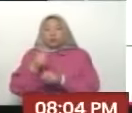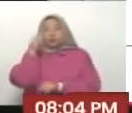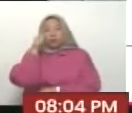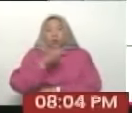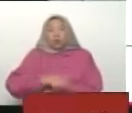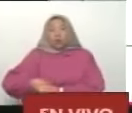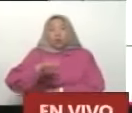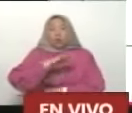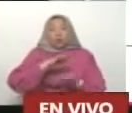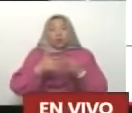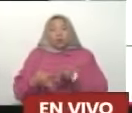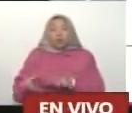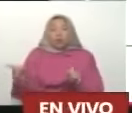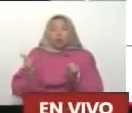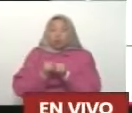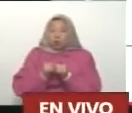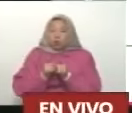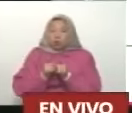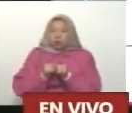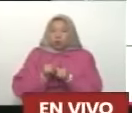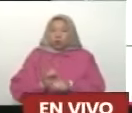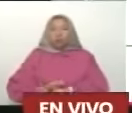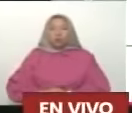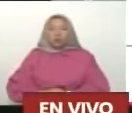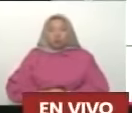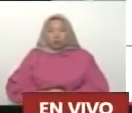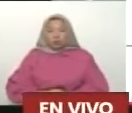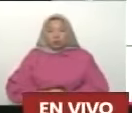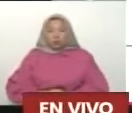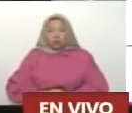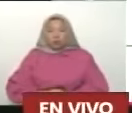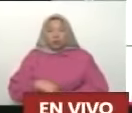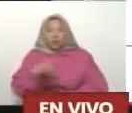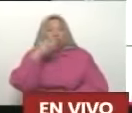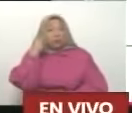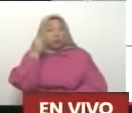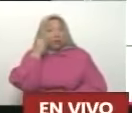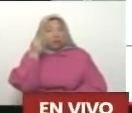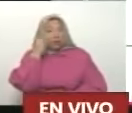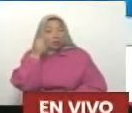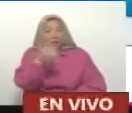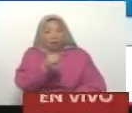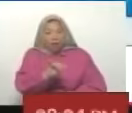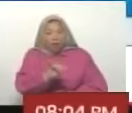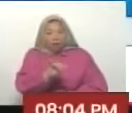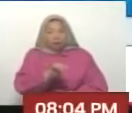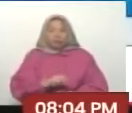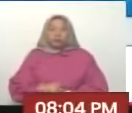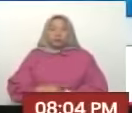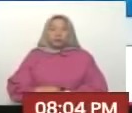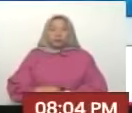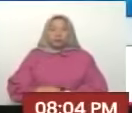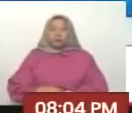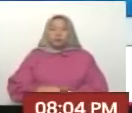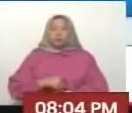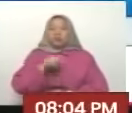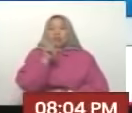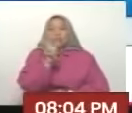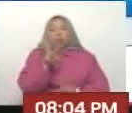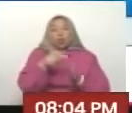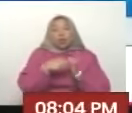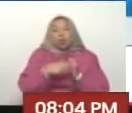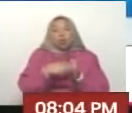Rurales Y semirurales Esa la experiencia Que tenemos Las primeras 2500